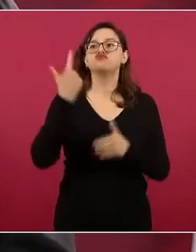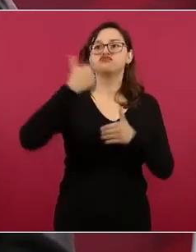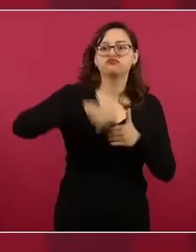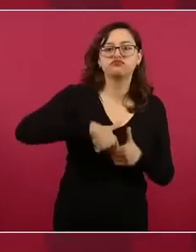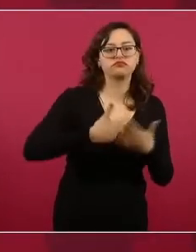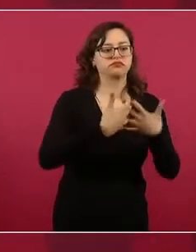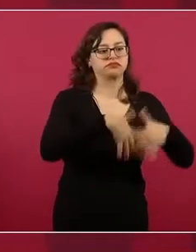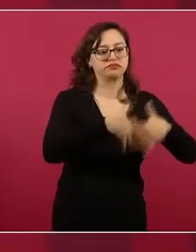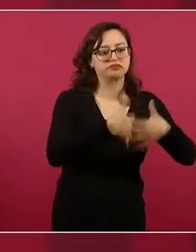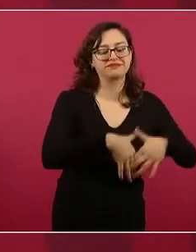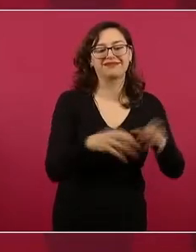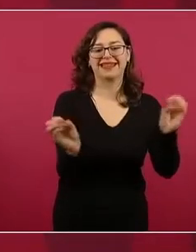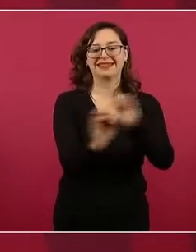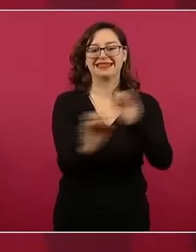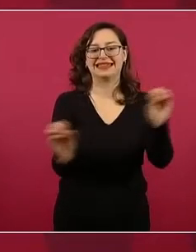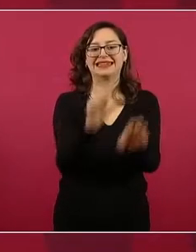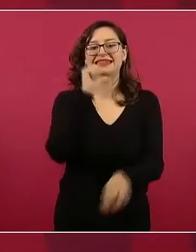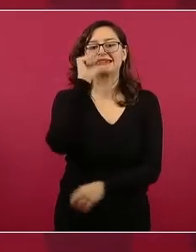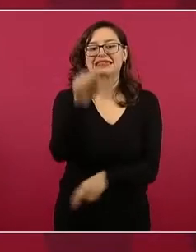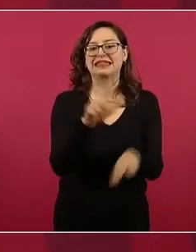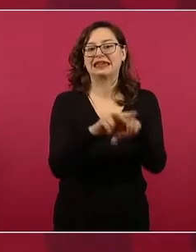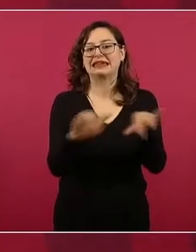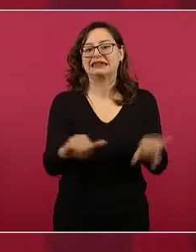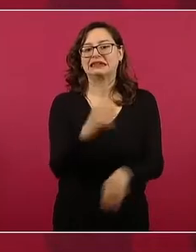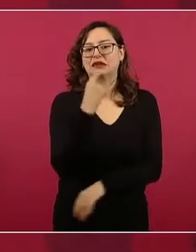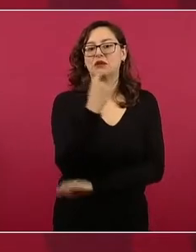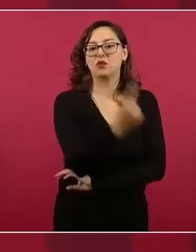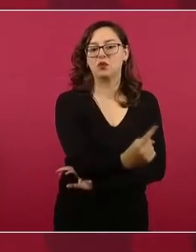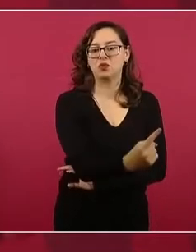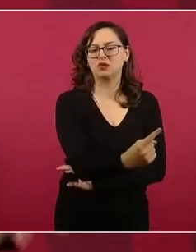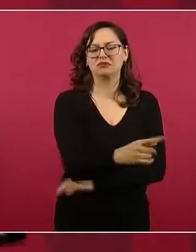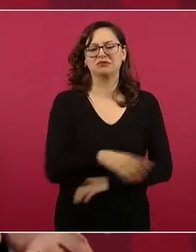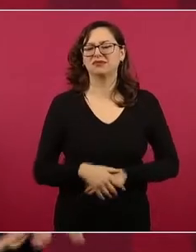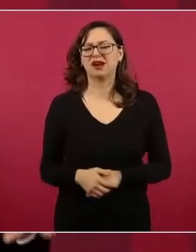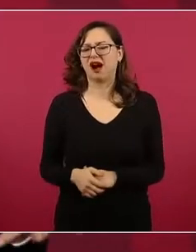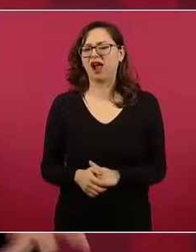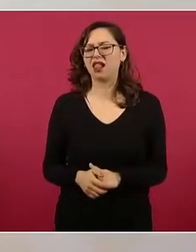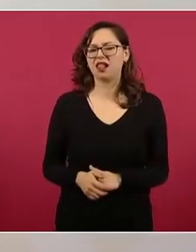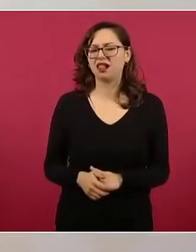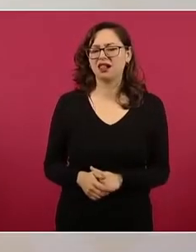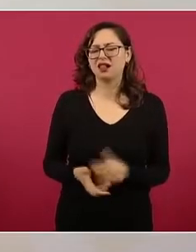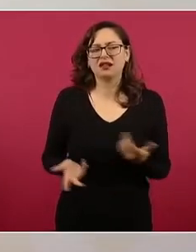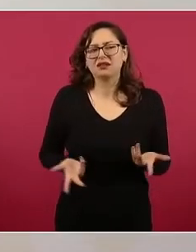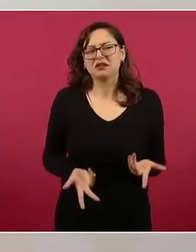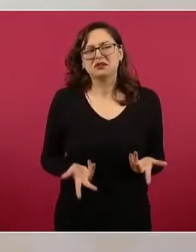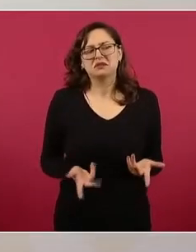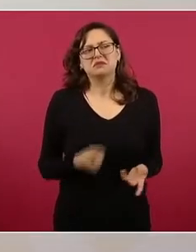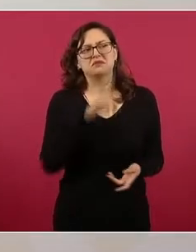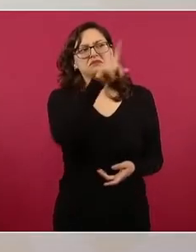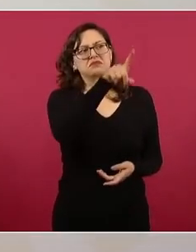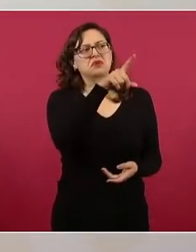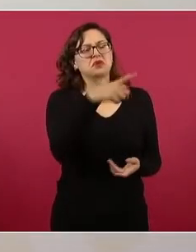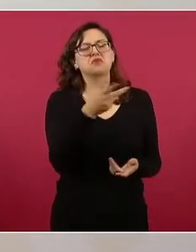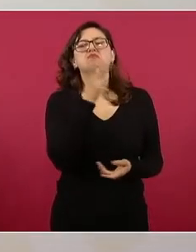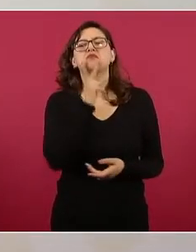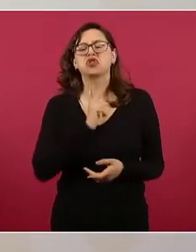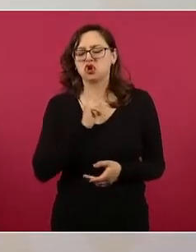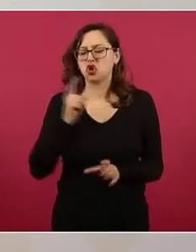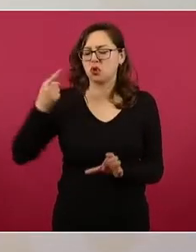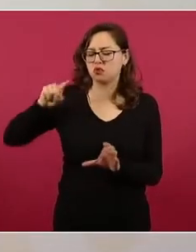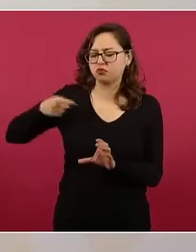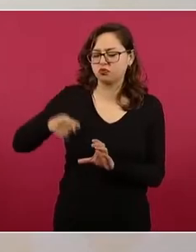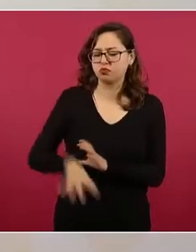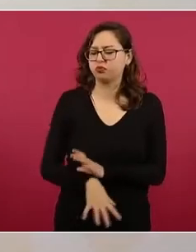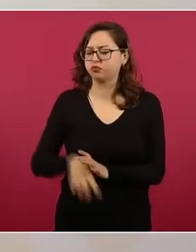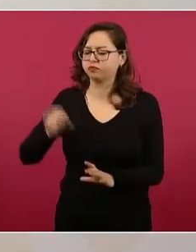apostaron a extraer petróleo y